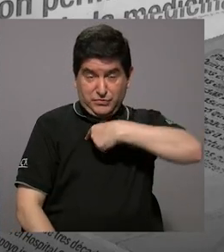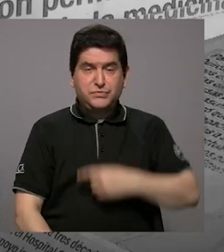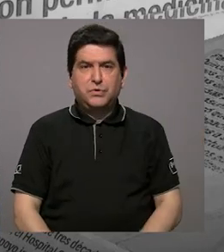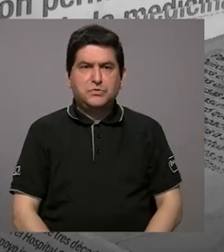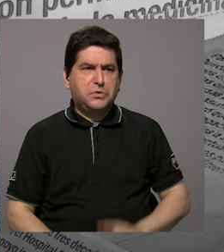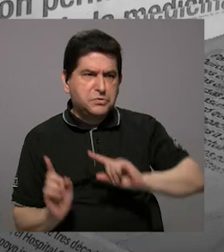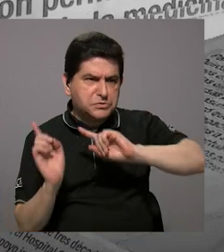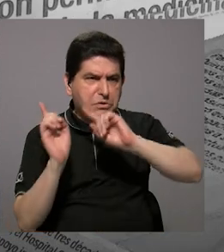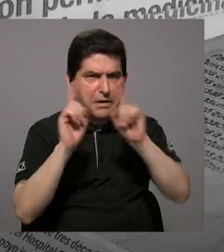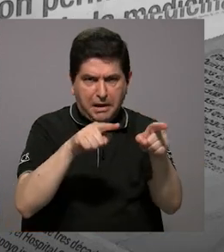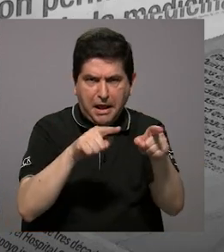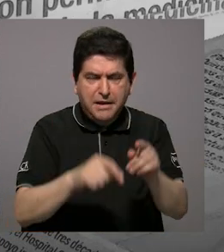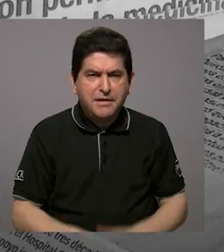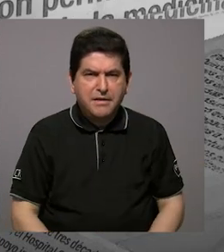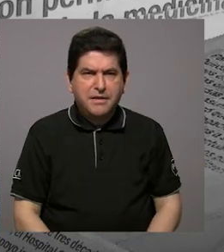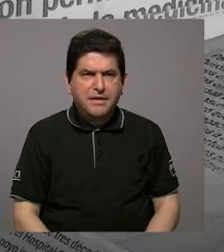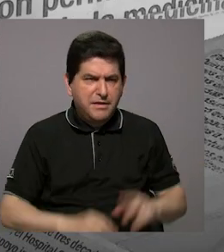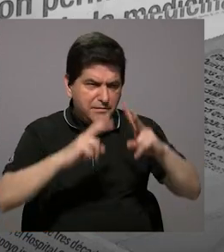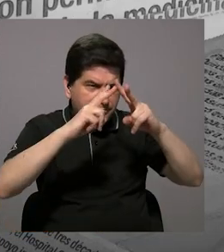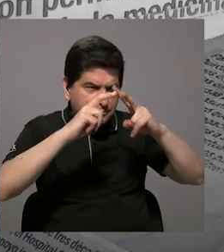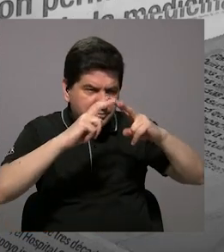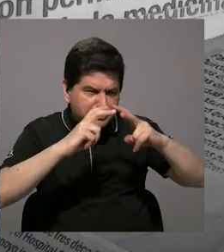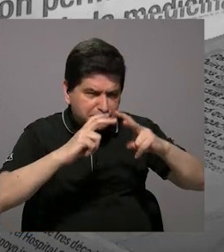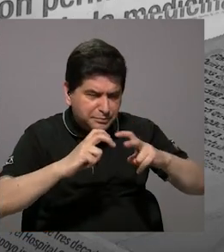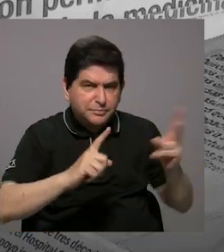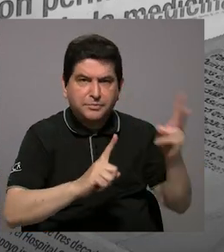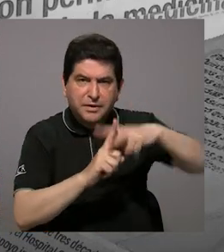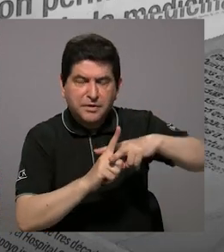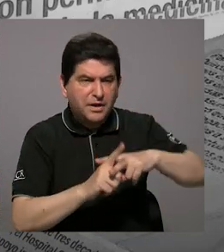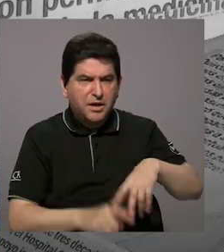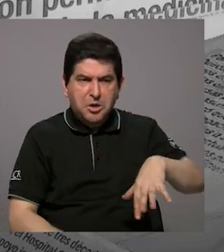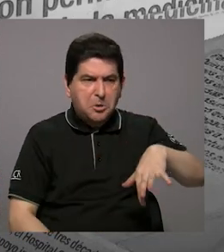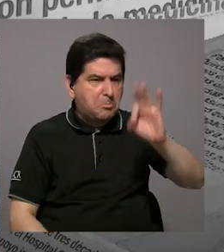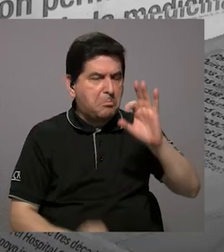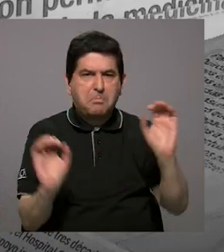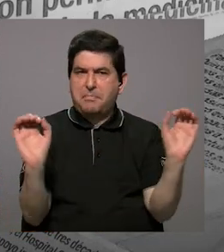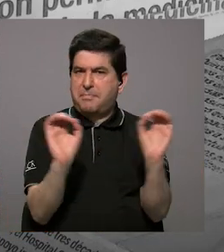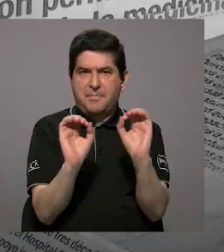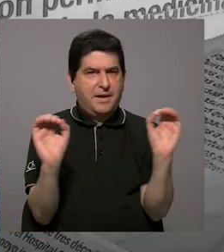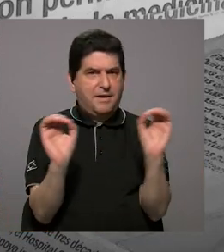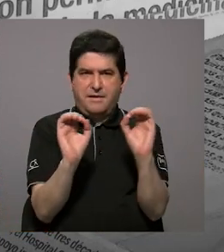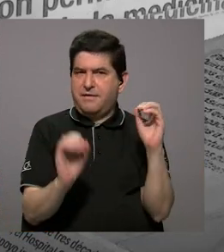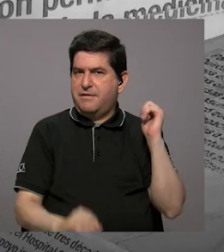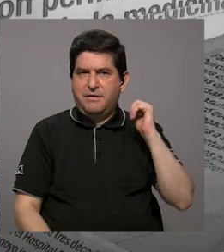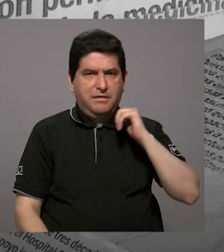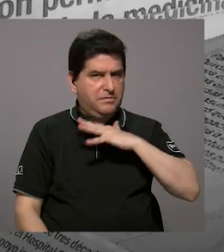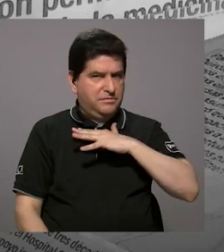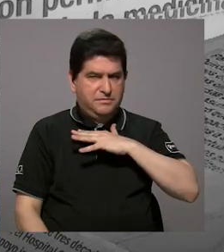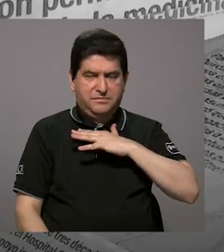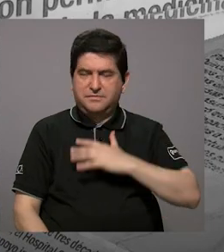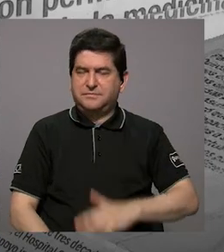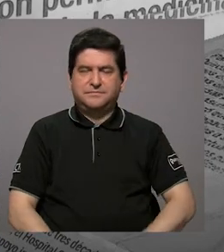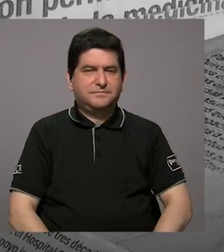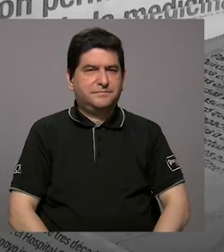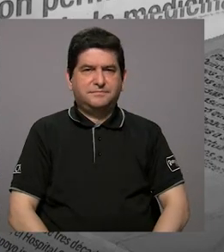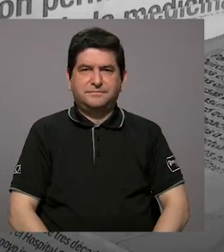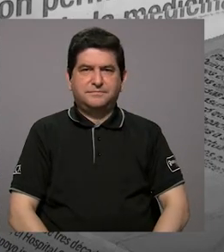cuando llegamos a realizar los análisis, no detectamos ningún tipo de contaminación.